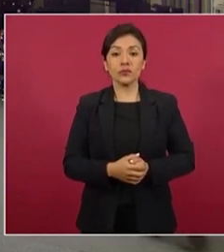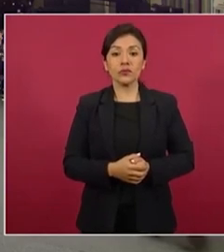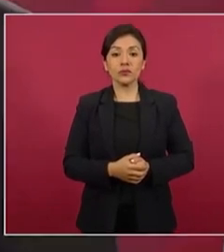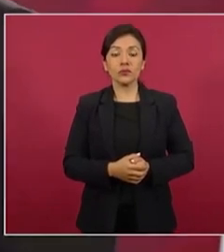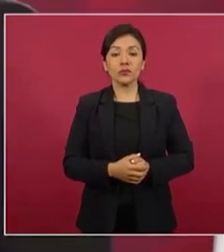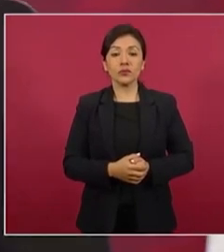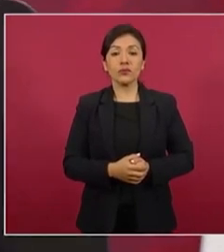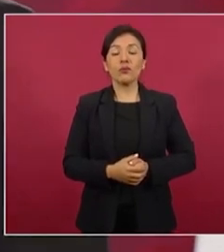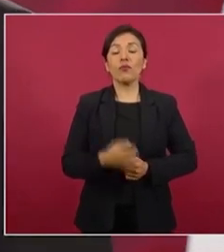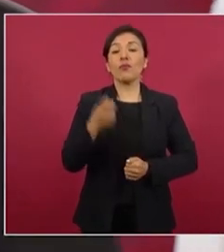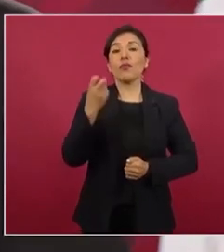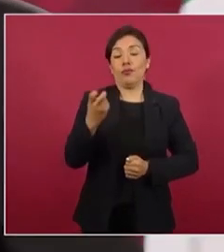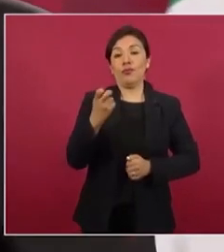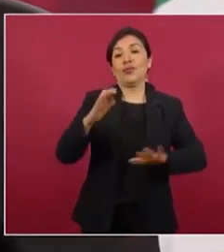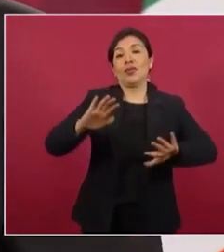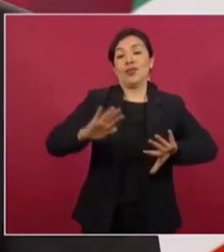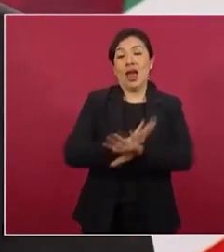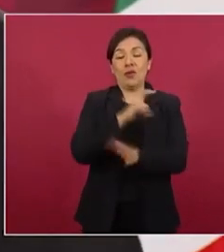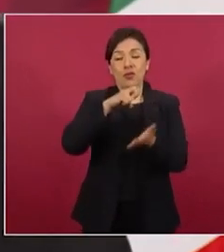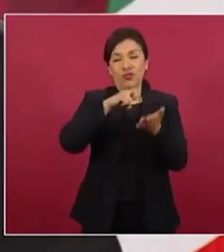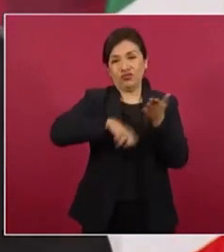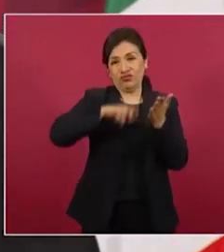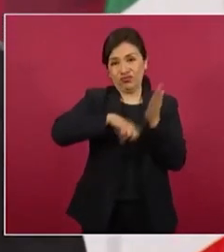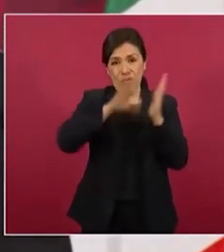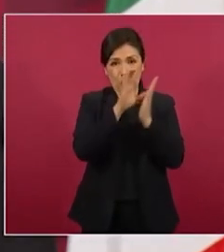reforma constitucional lo mismo